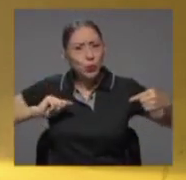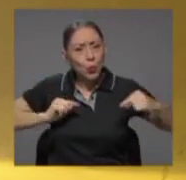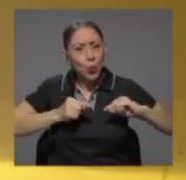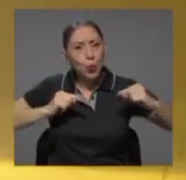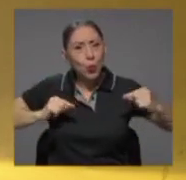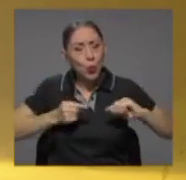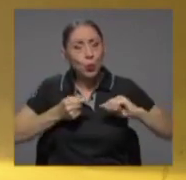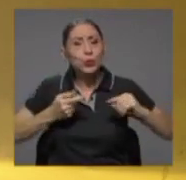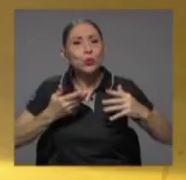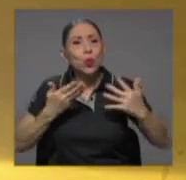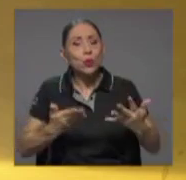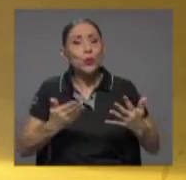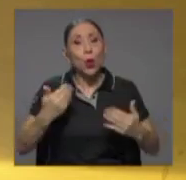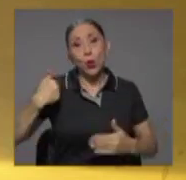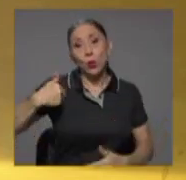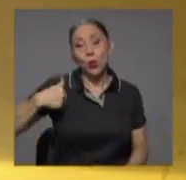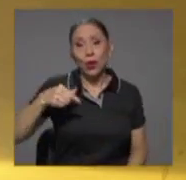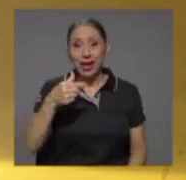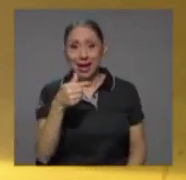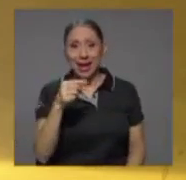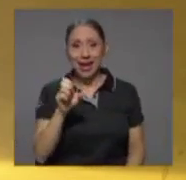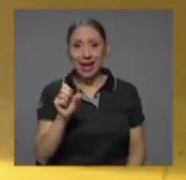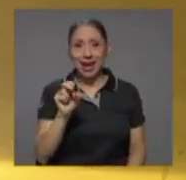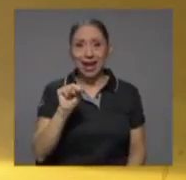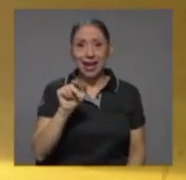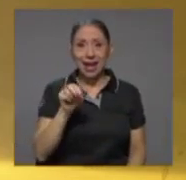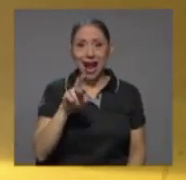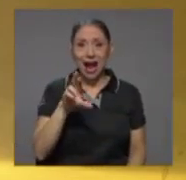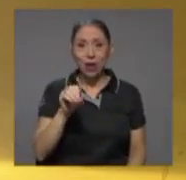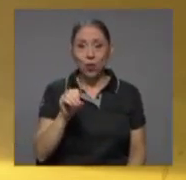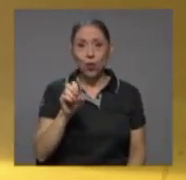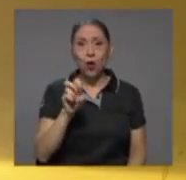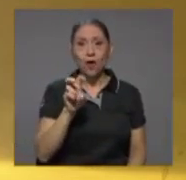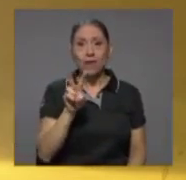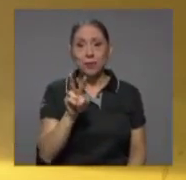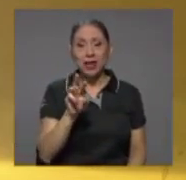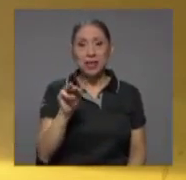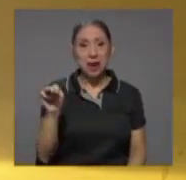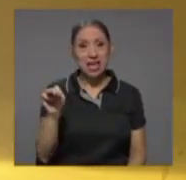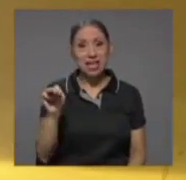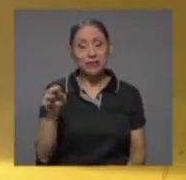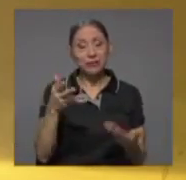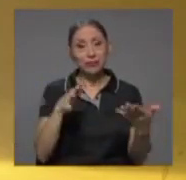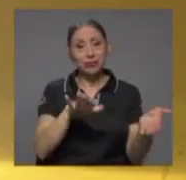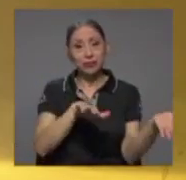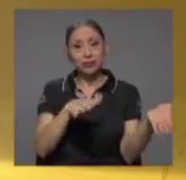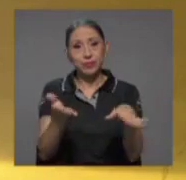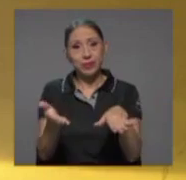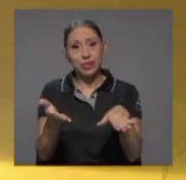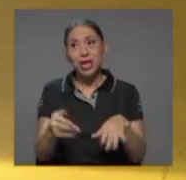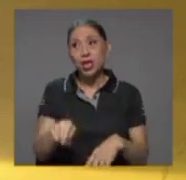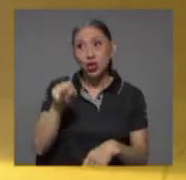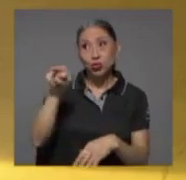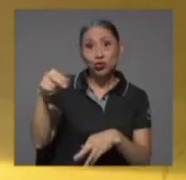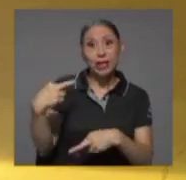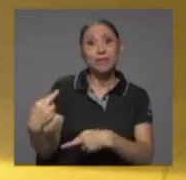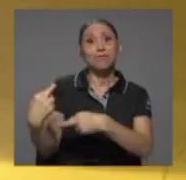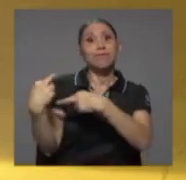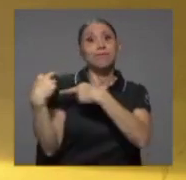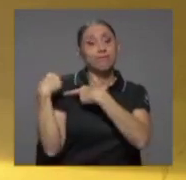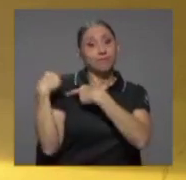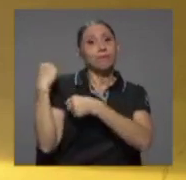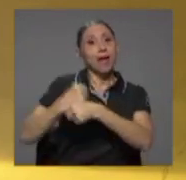don Genaro Valverde Marín se nos adelantó y a usted le tocó la tarea de sacar